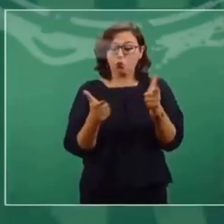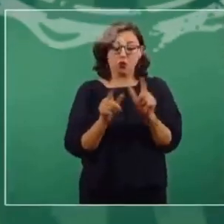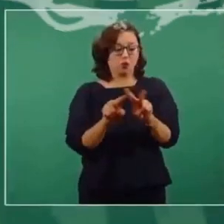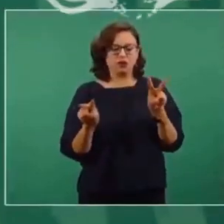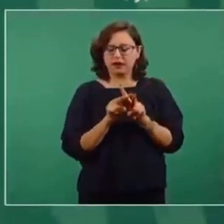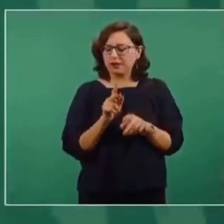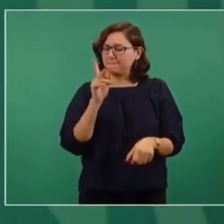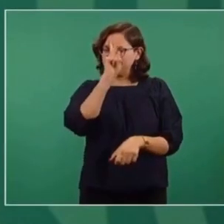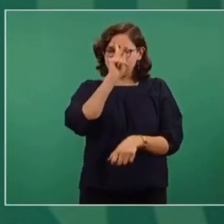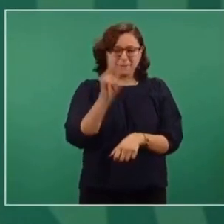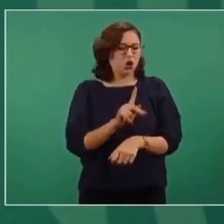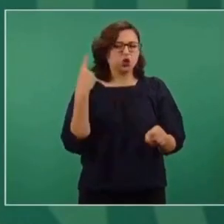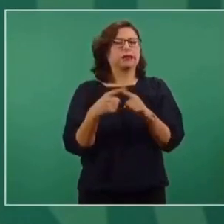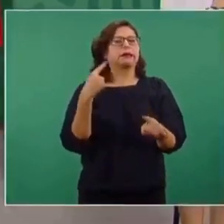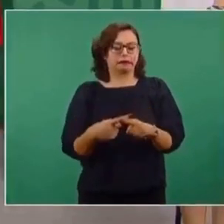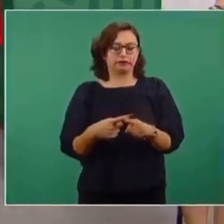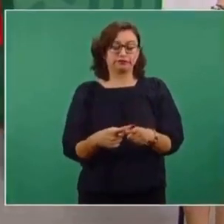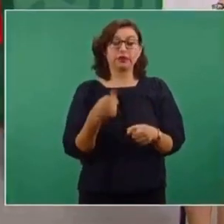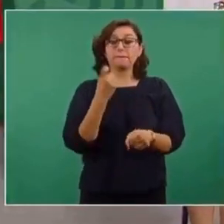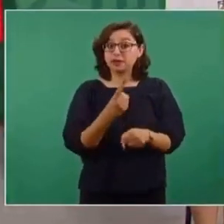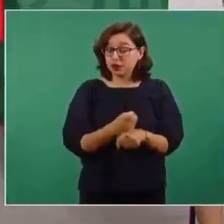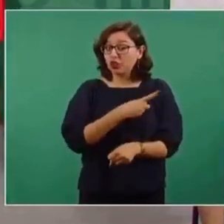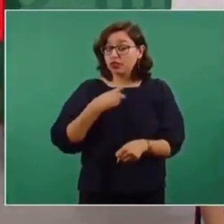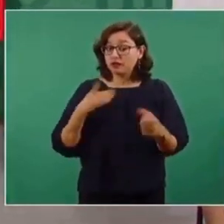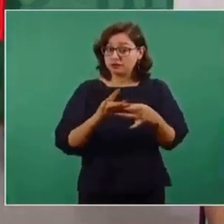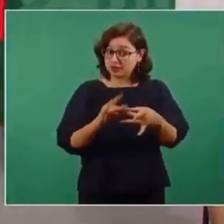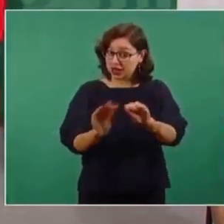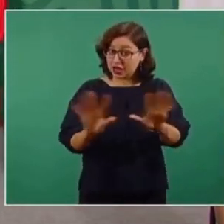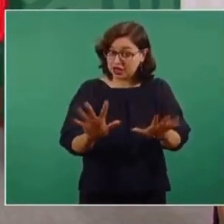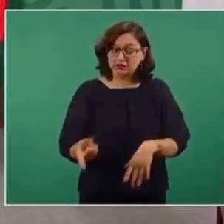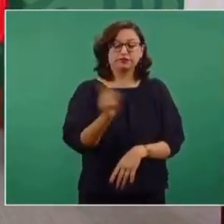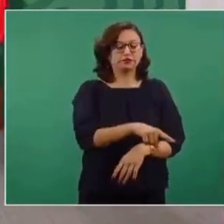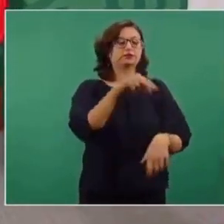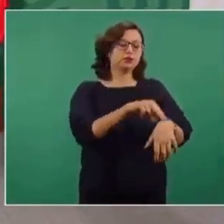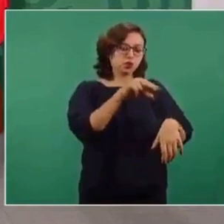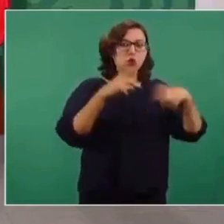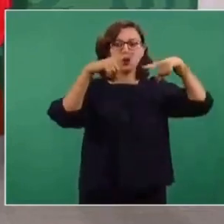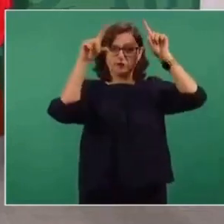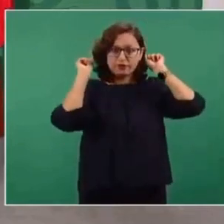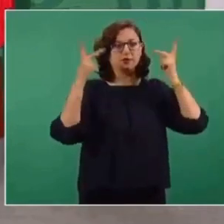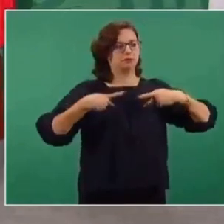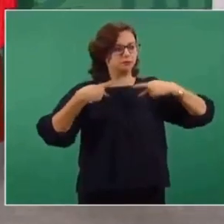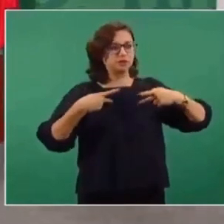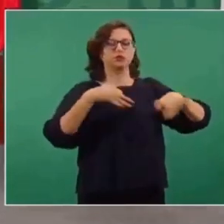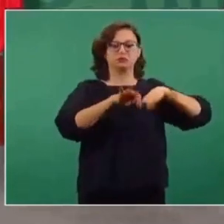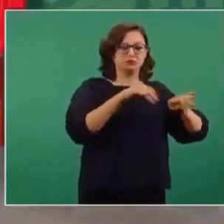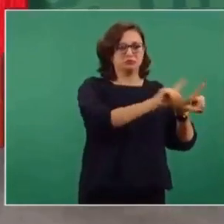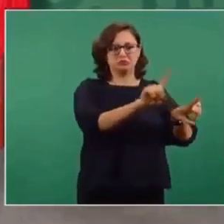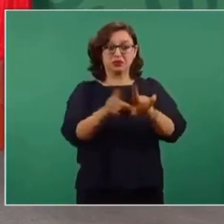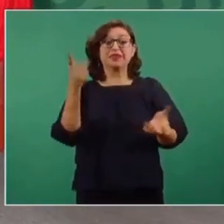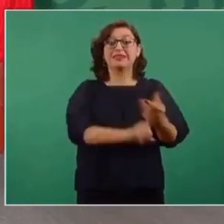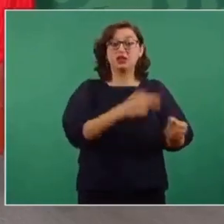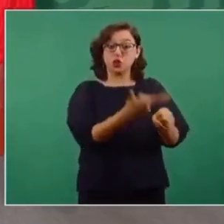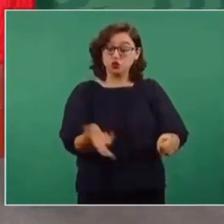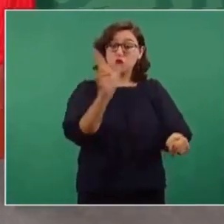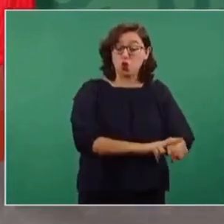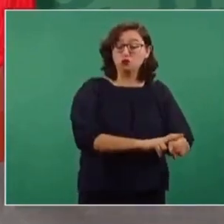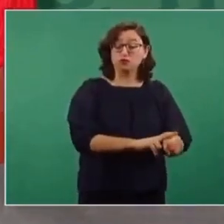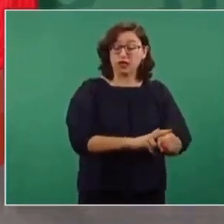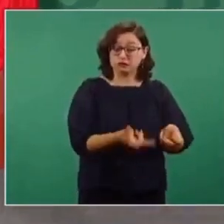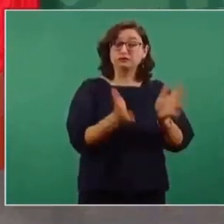Lo primero, para aclararlo, fue atender a médicos, enfermeras, trabajadores de la salud que